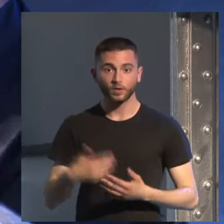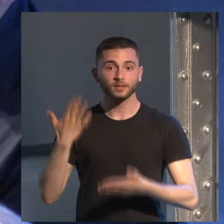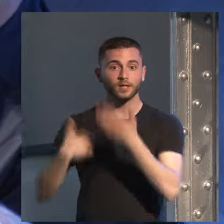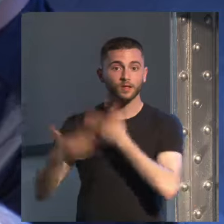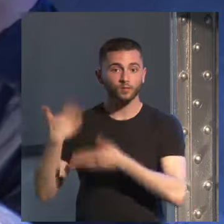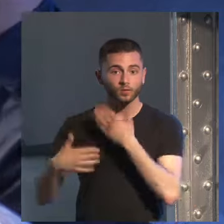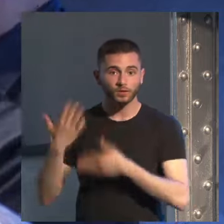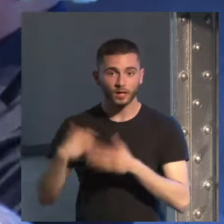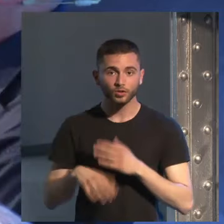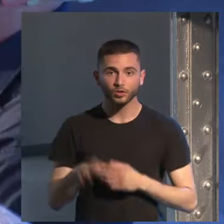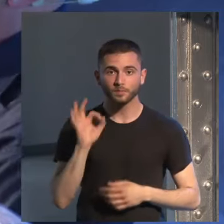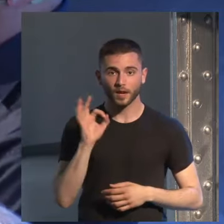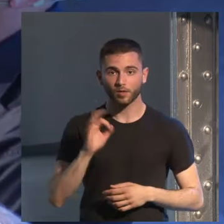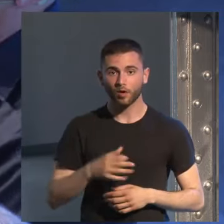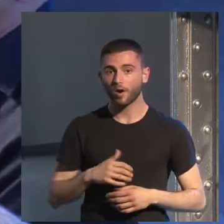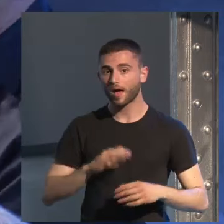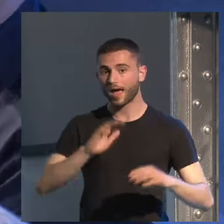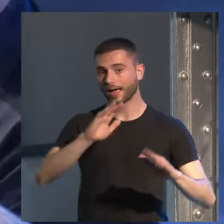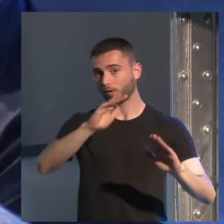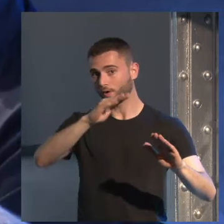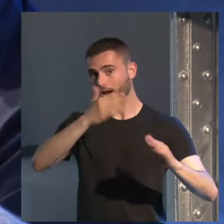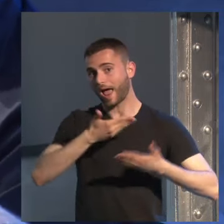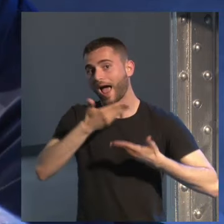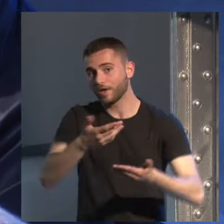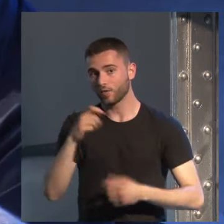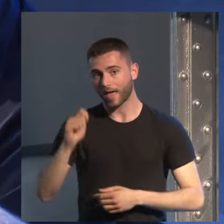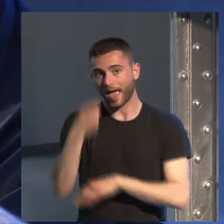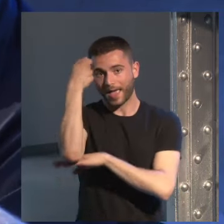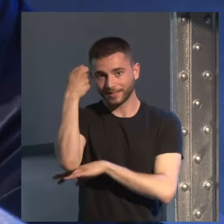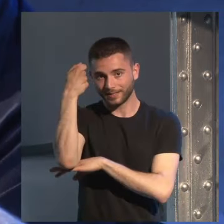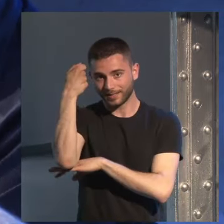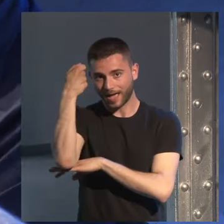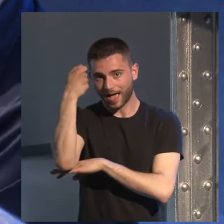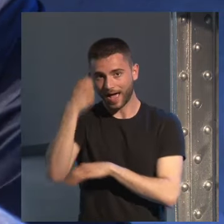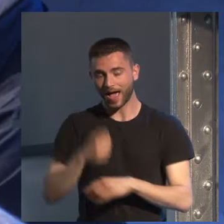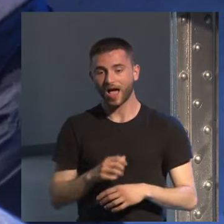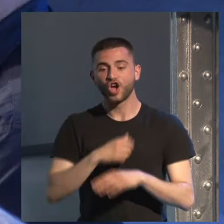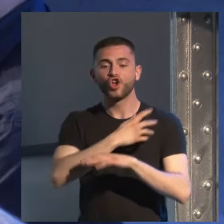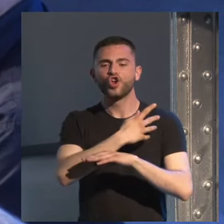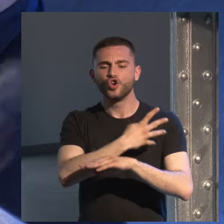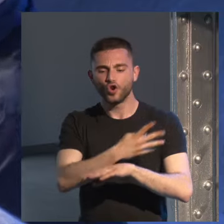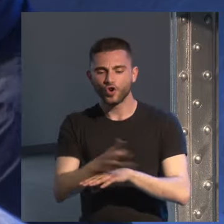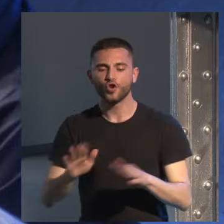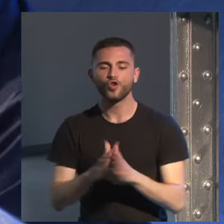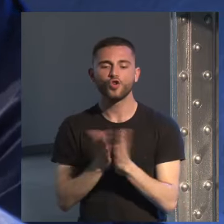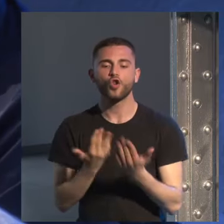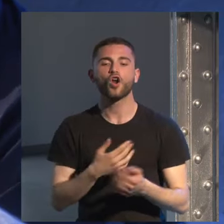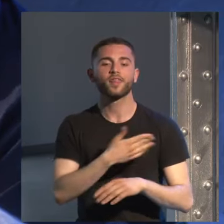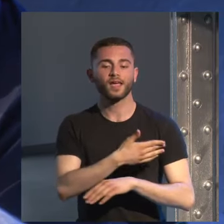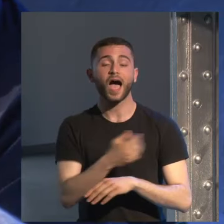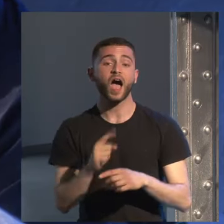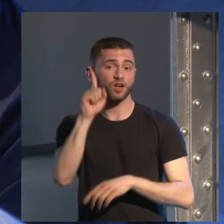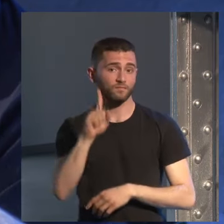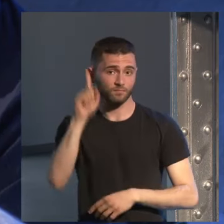años, hay que decir, también es verdad, con la ayuda de ese éxito que arrastró la novela nórdica, la novela policíaca nórdica, parece que el género ya se ha